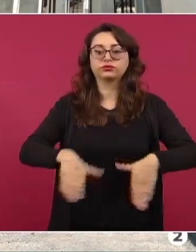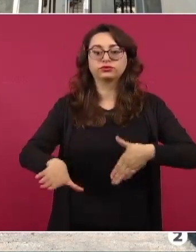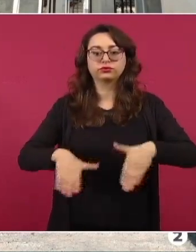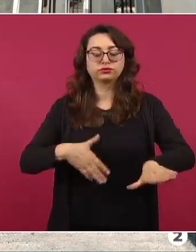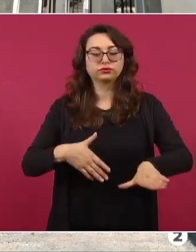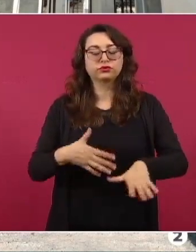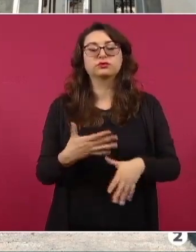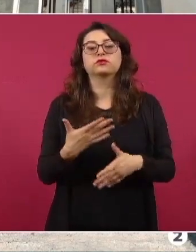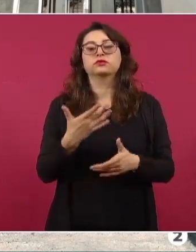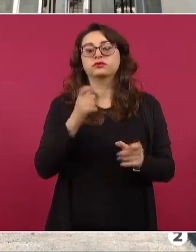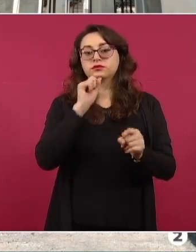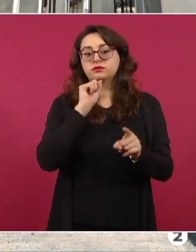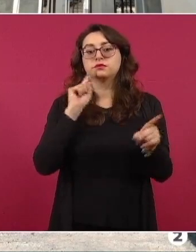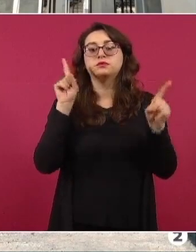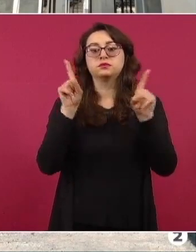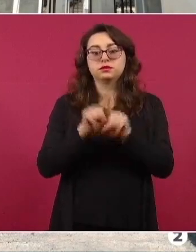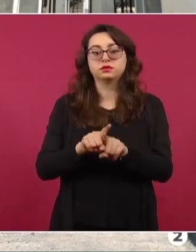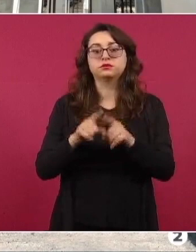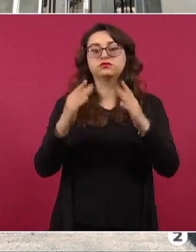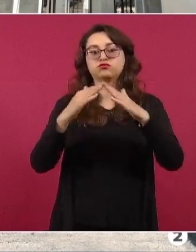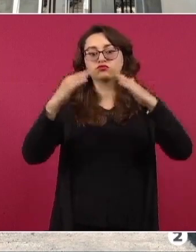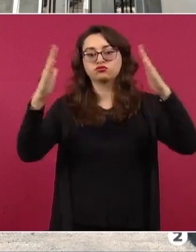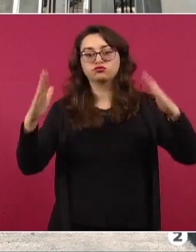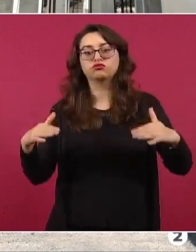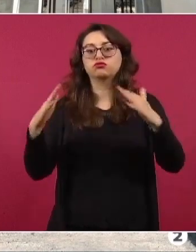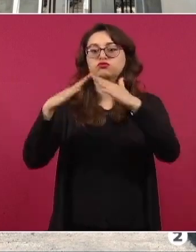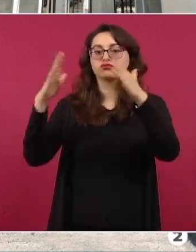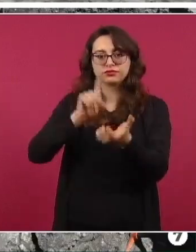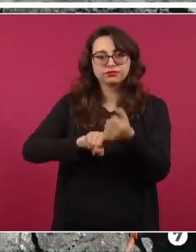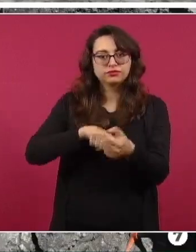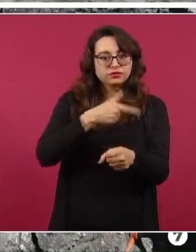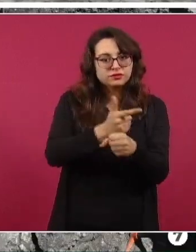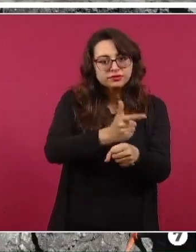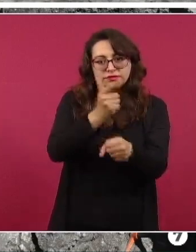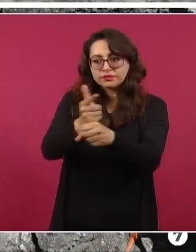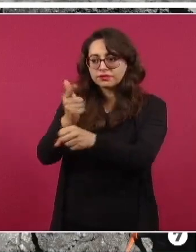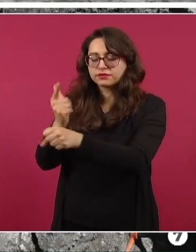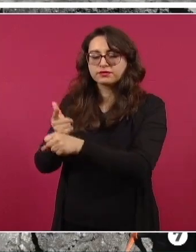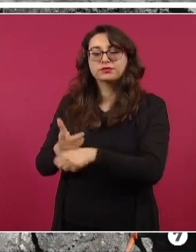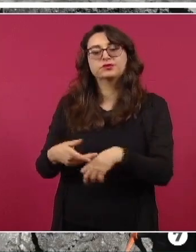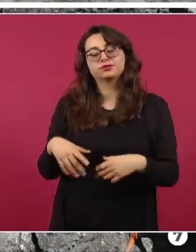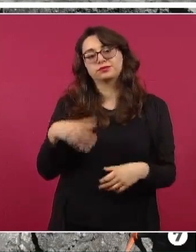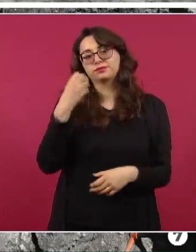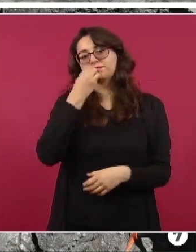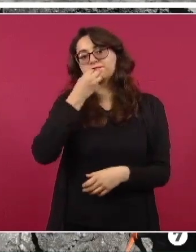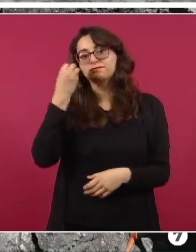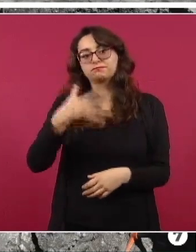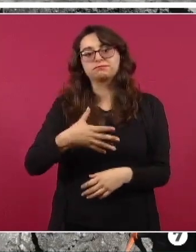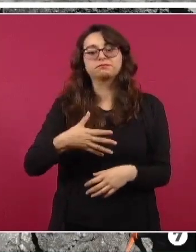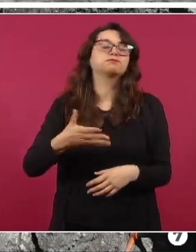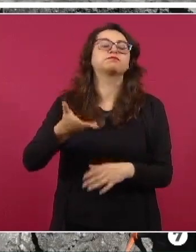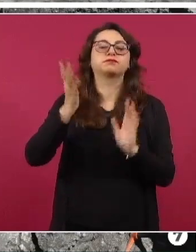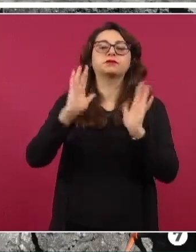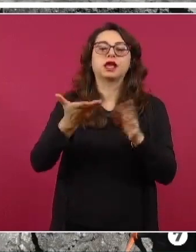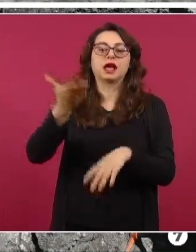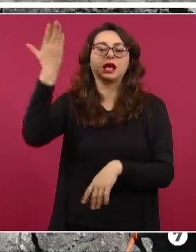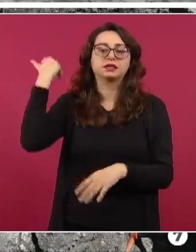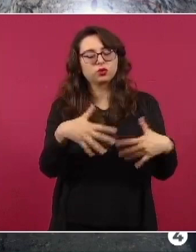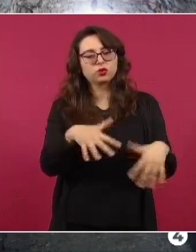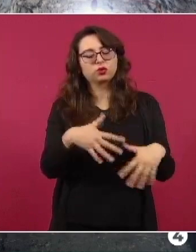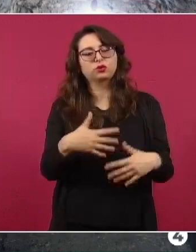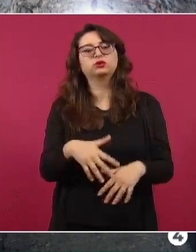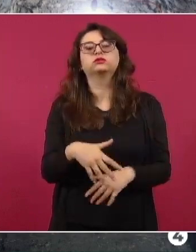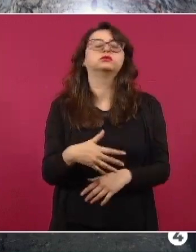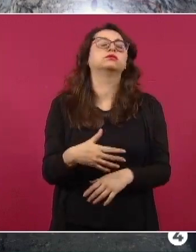complementarias, esto en relación con el material y la información arqueológica que han podido recuperar en estos tramos.